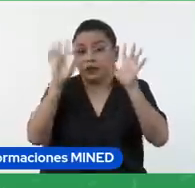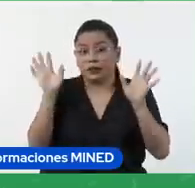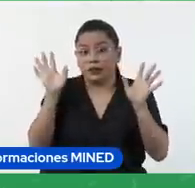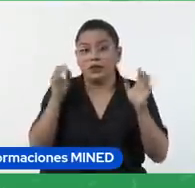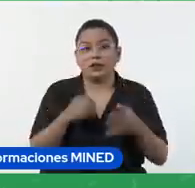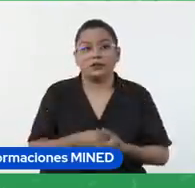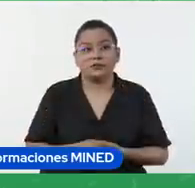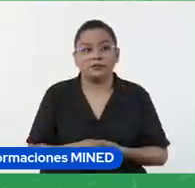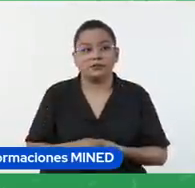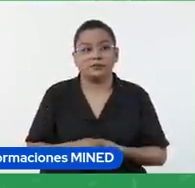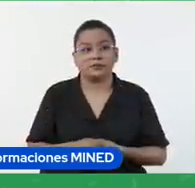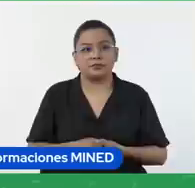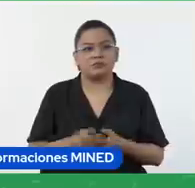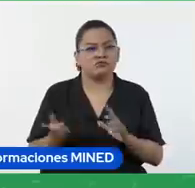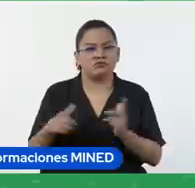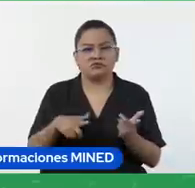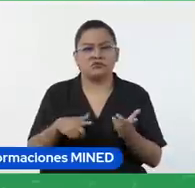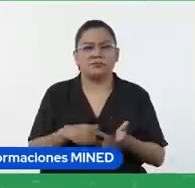listo